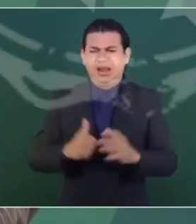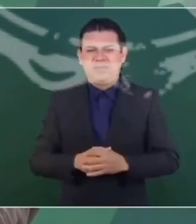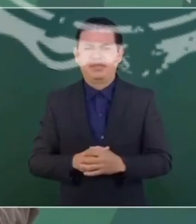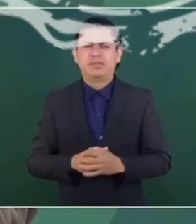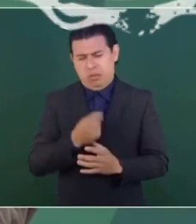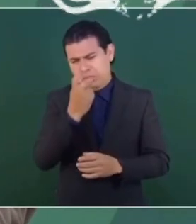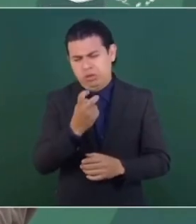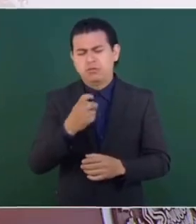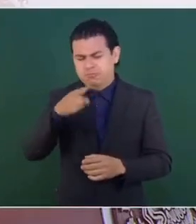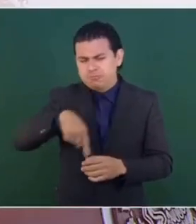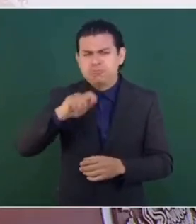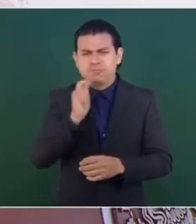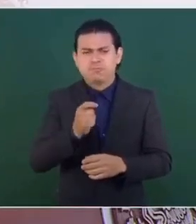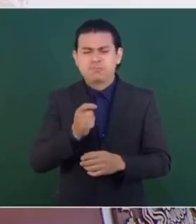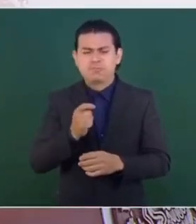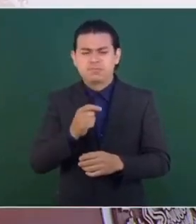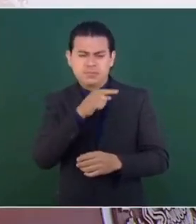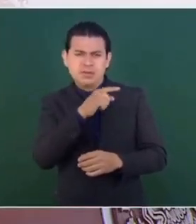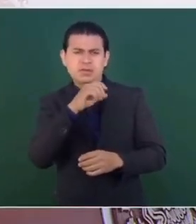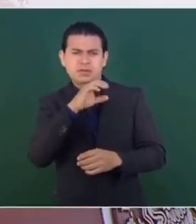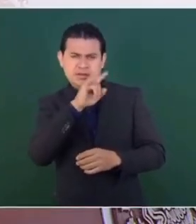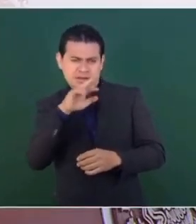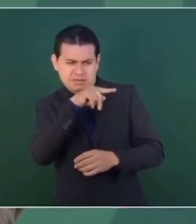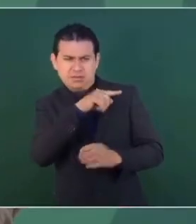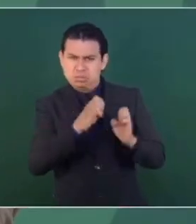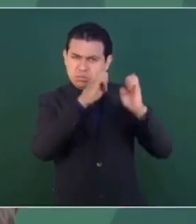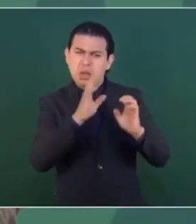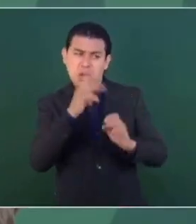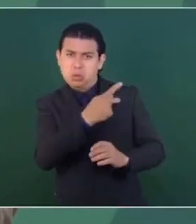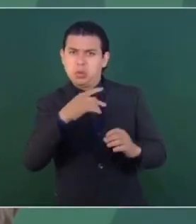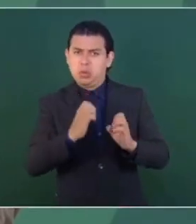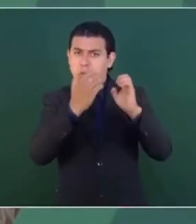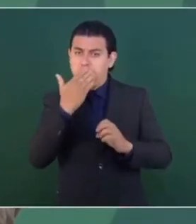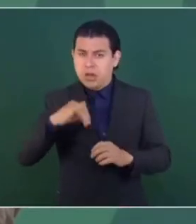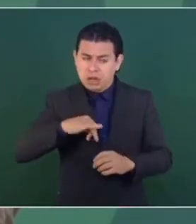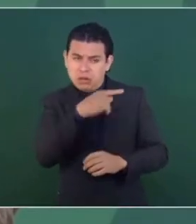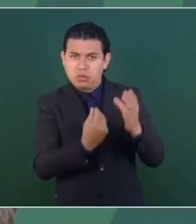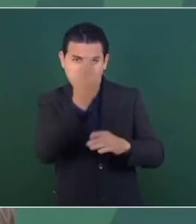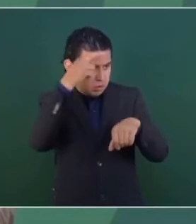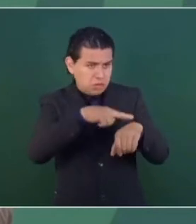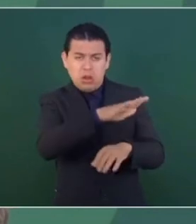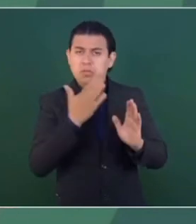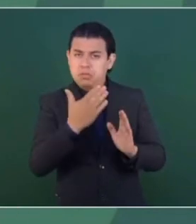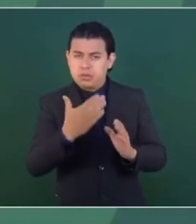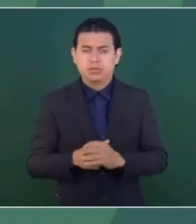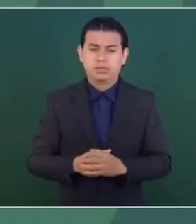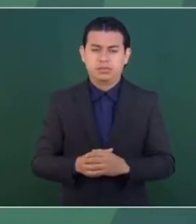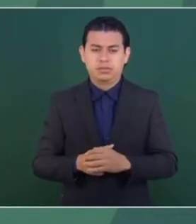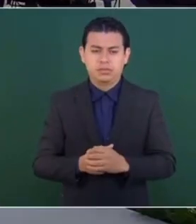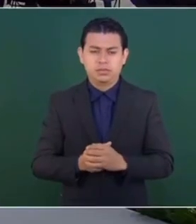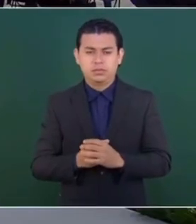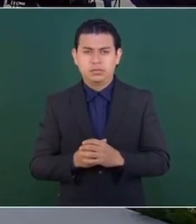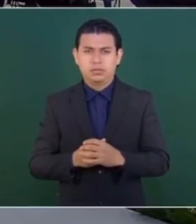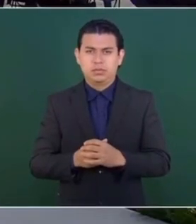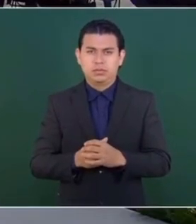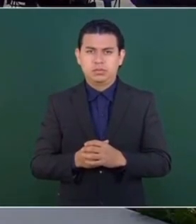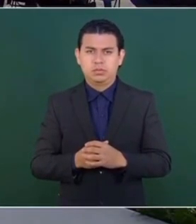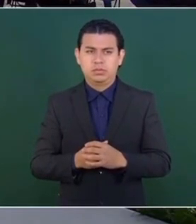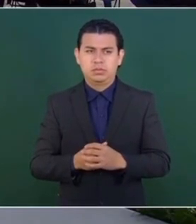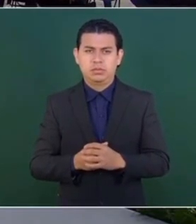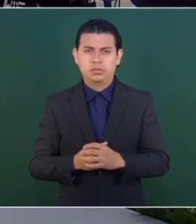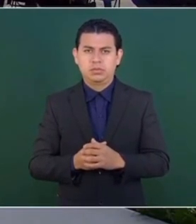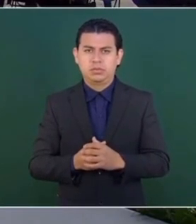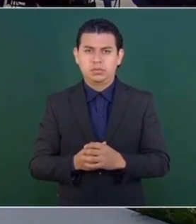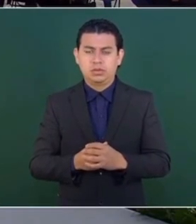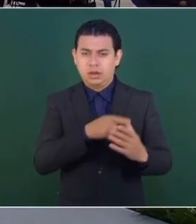Hay que ver lo del CID. Es interesante este instituto, estaba yo recordando, que lo crearon para formar economistas